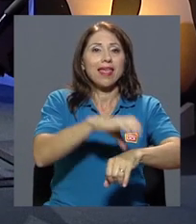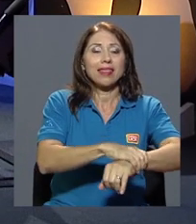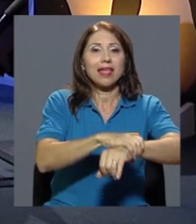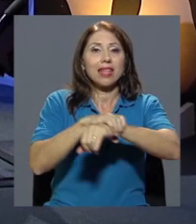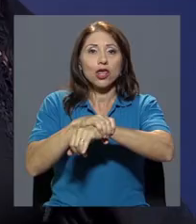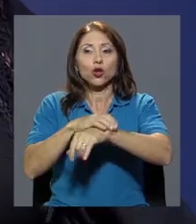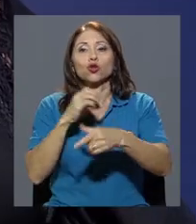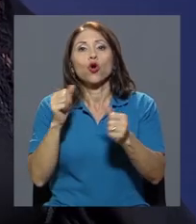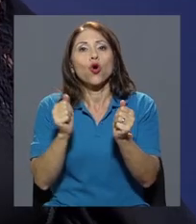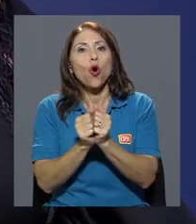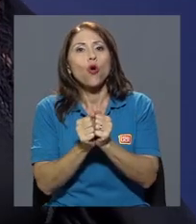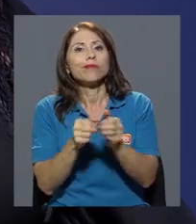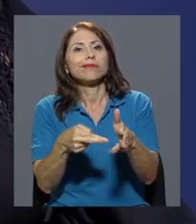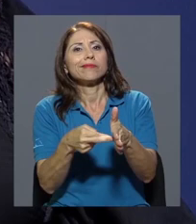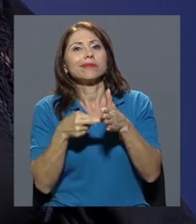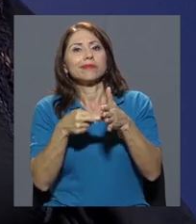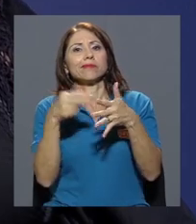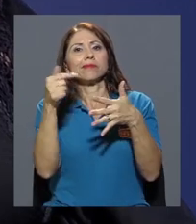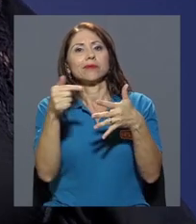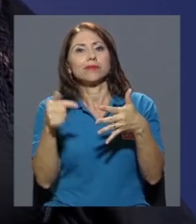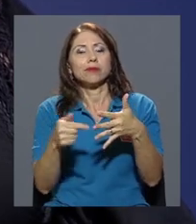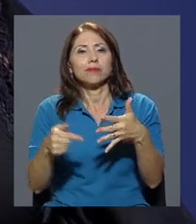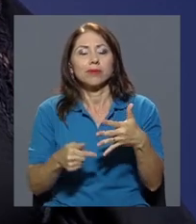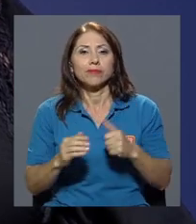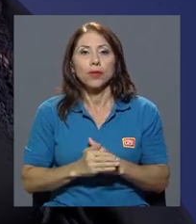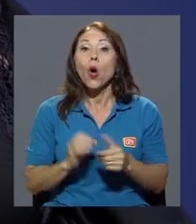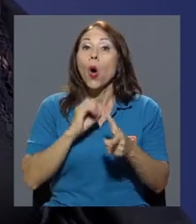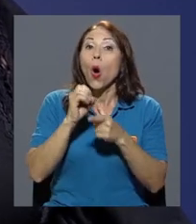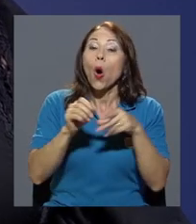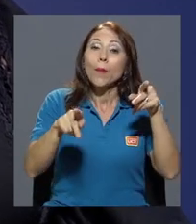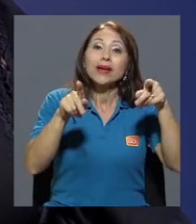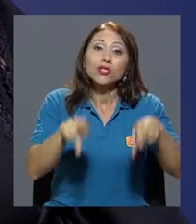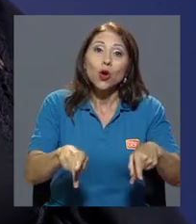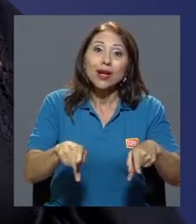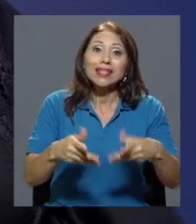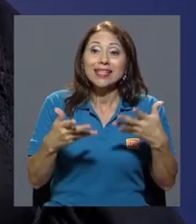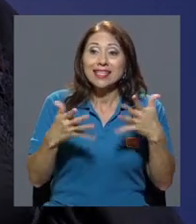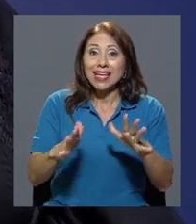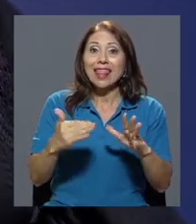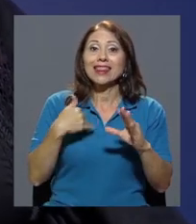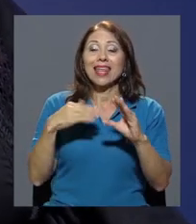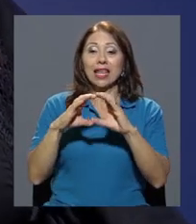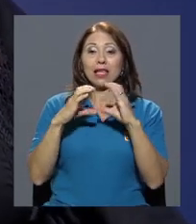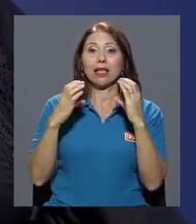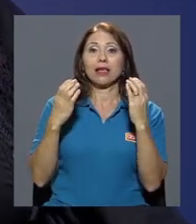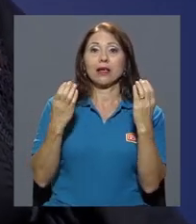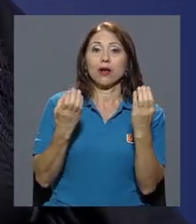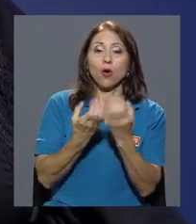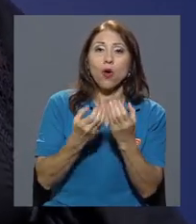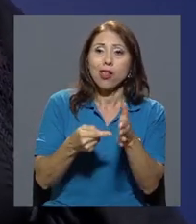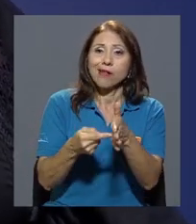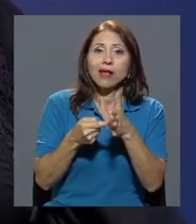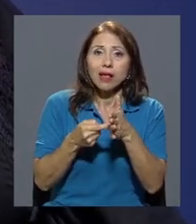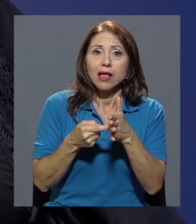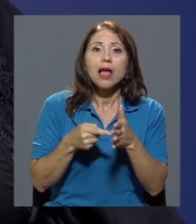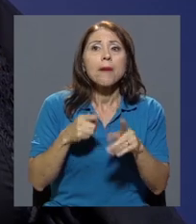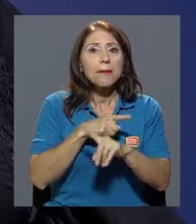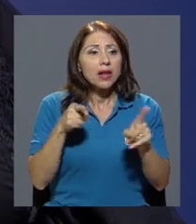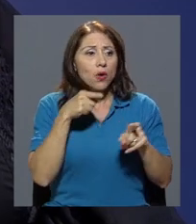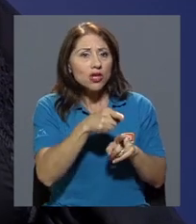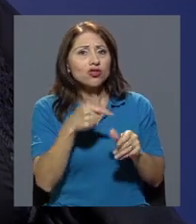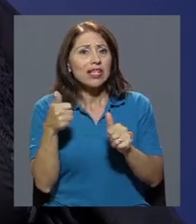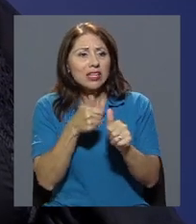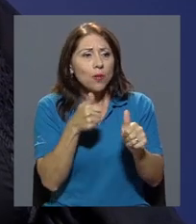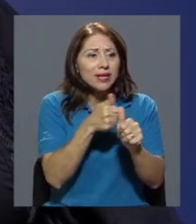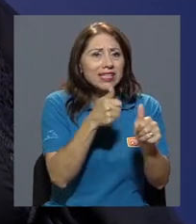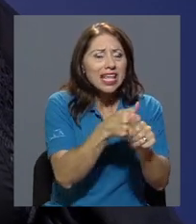cautelares o personas que tienen medidas cautelares por parte de la Comisión y han sido golpeados, han